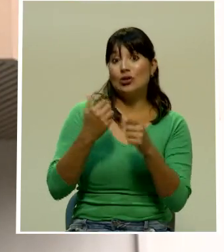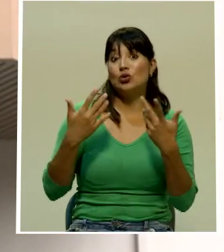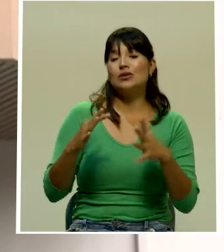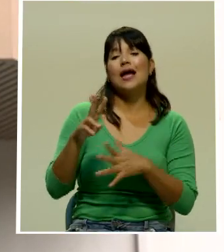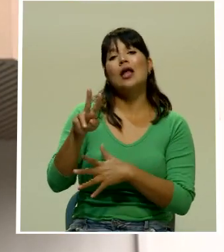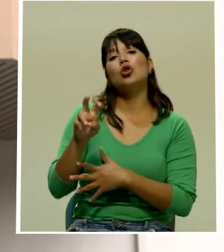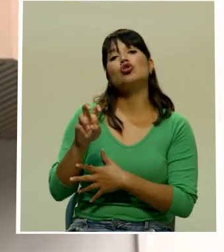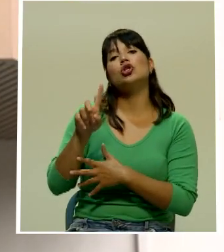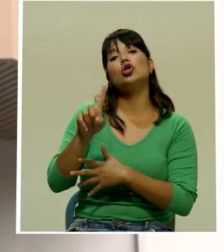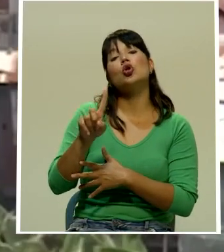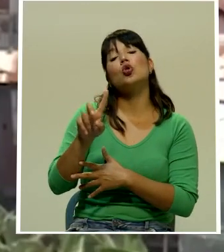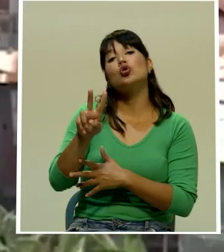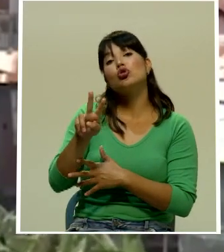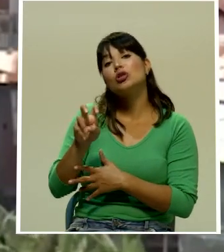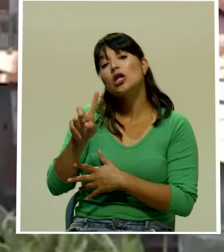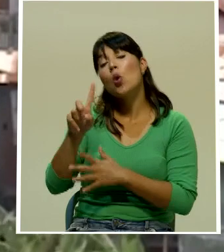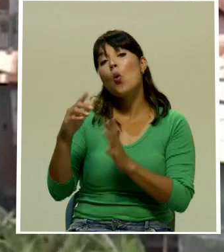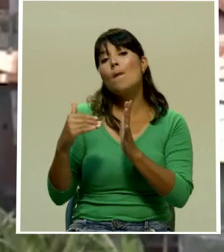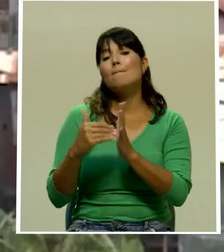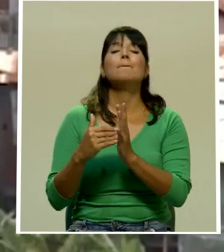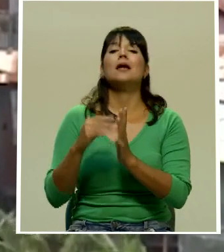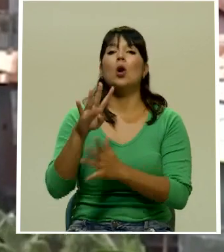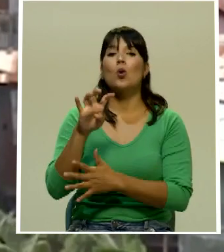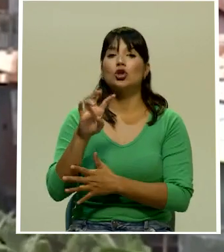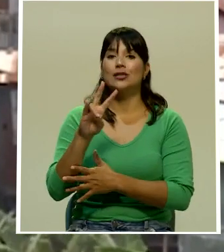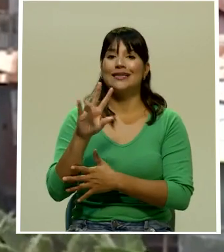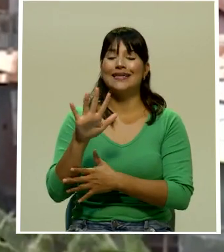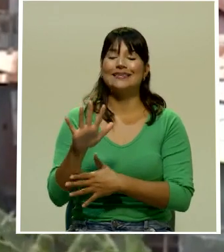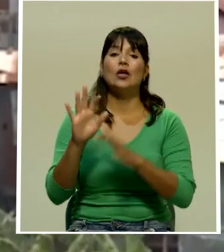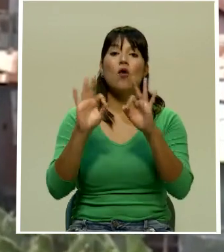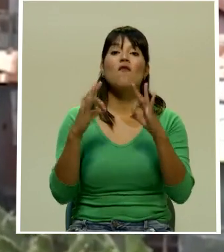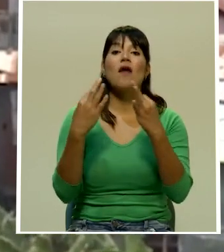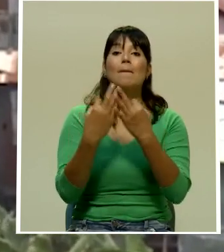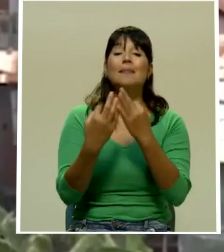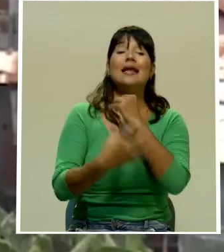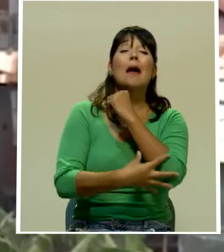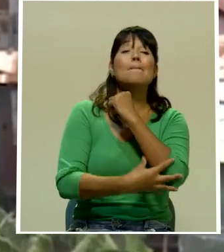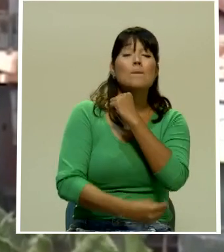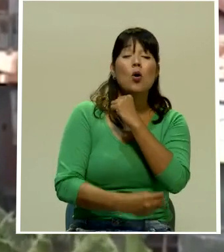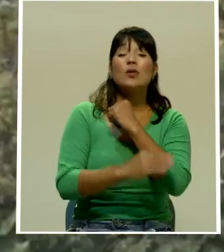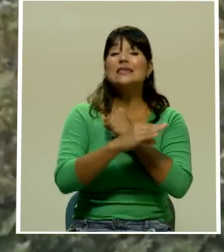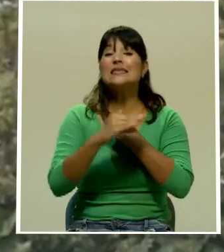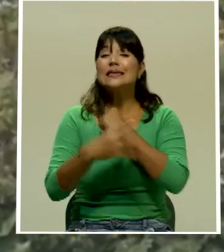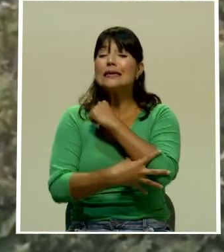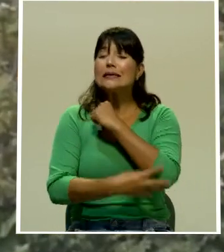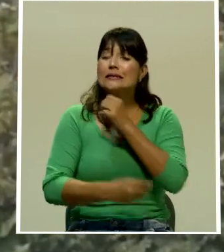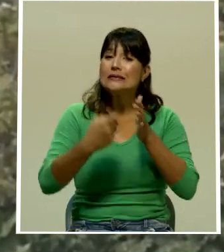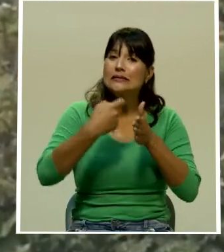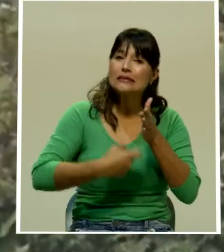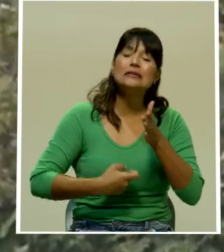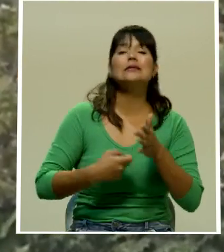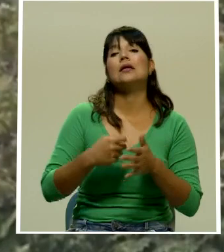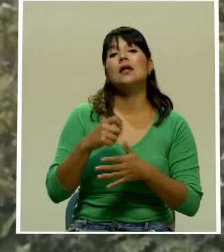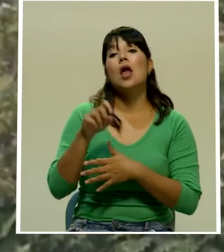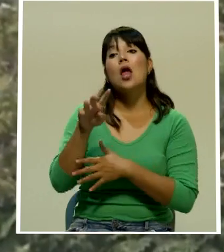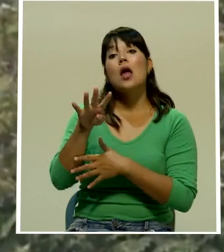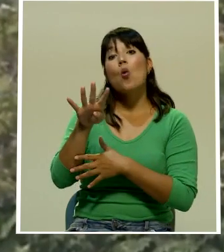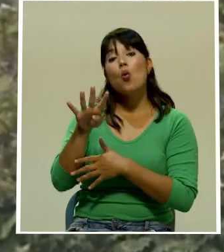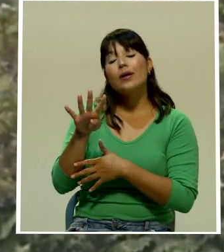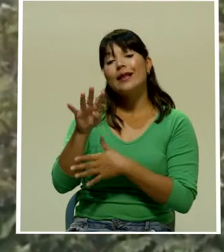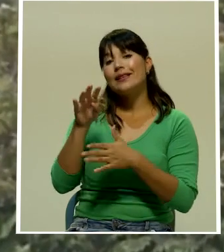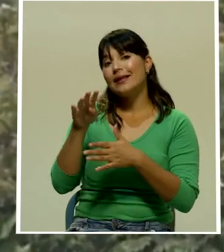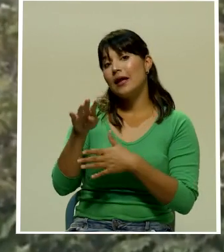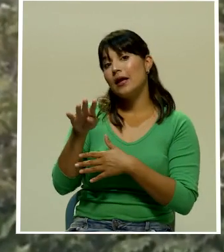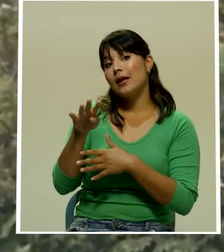.475 familias en pobreza y pobreza extrema de los 419.000 hogares que viven en